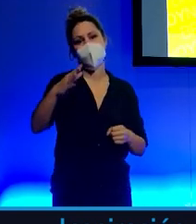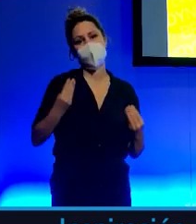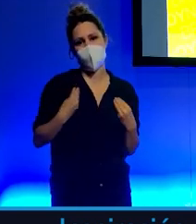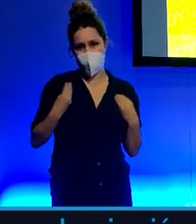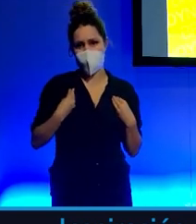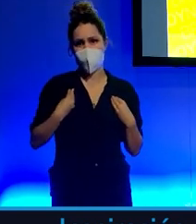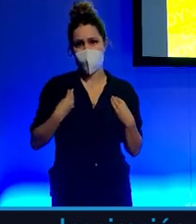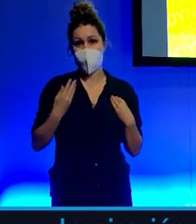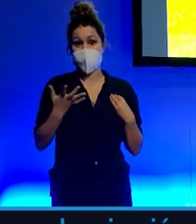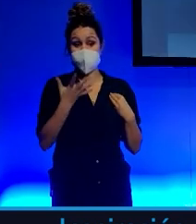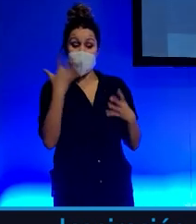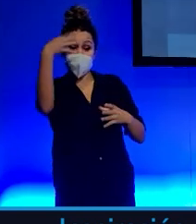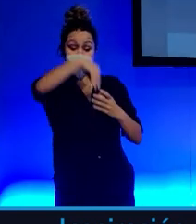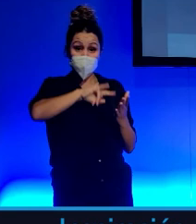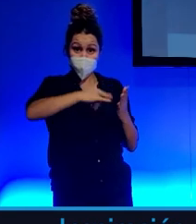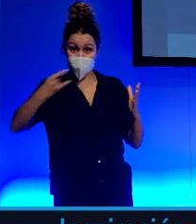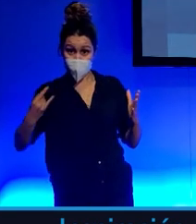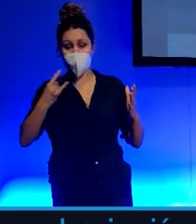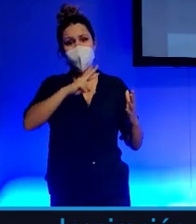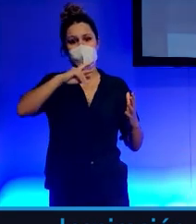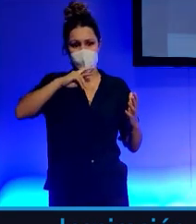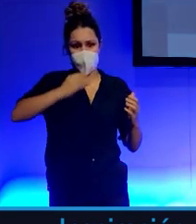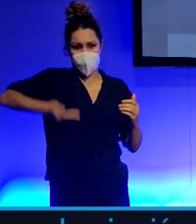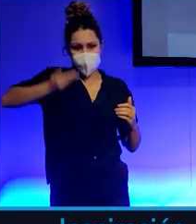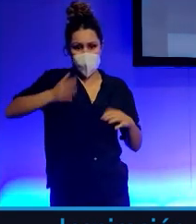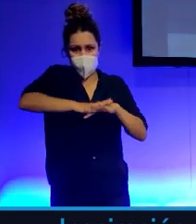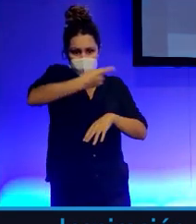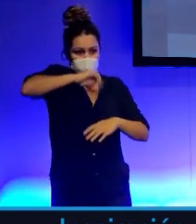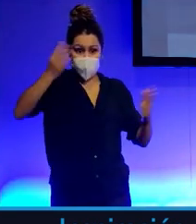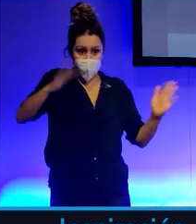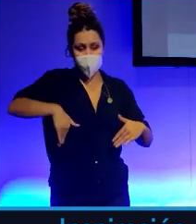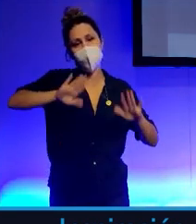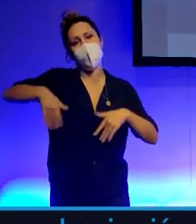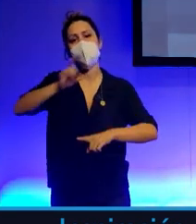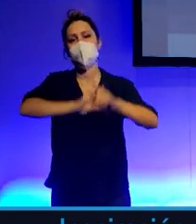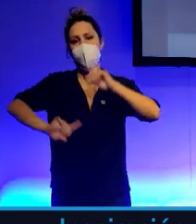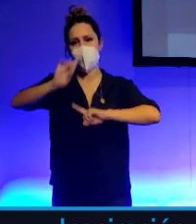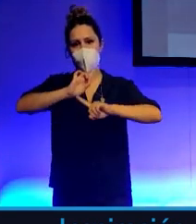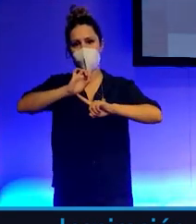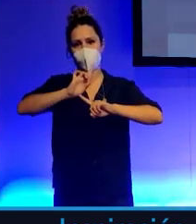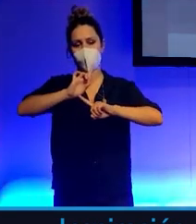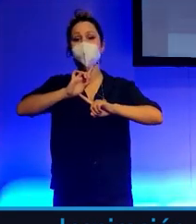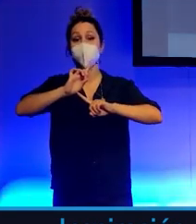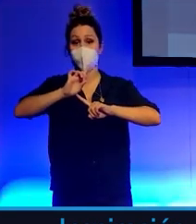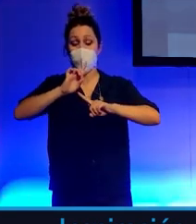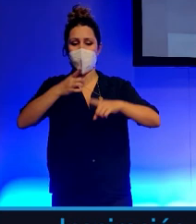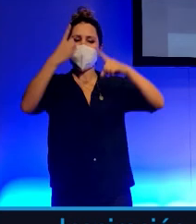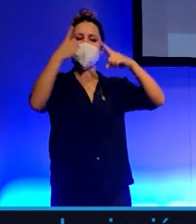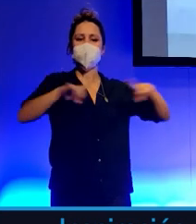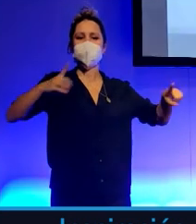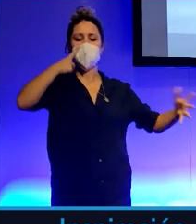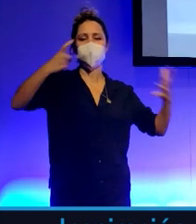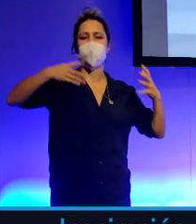no recogen valores esenciales para nosotros, van a tener un problema. Crear una diferencia significativa y un impacto